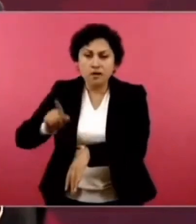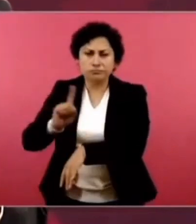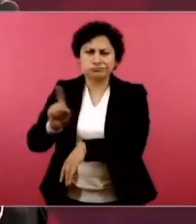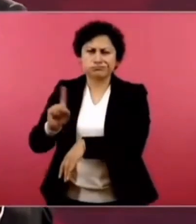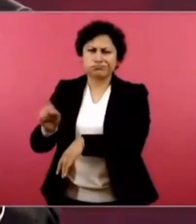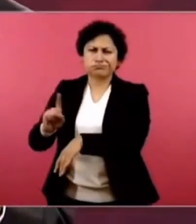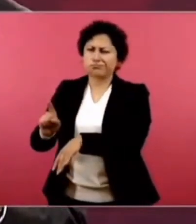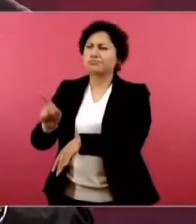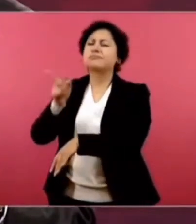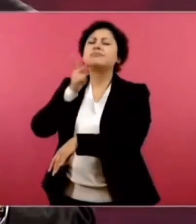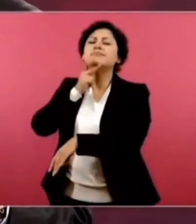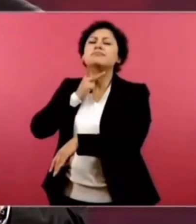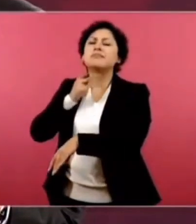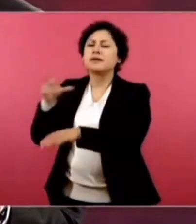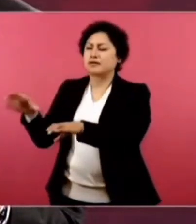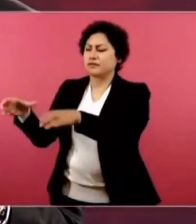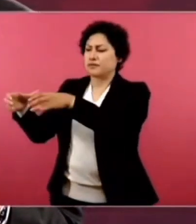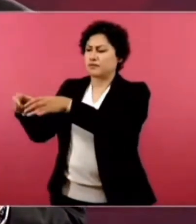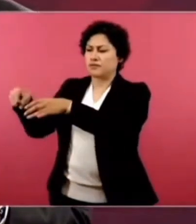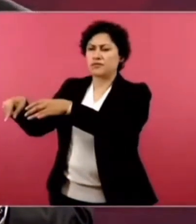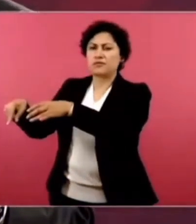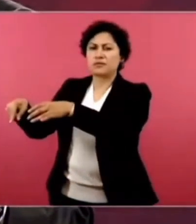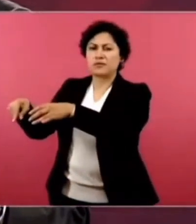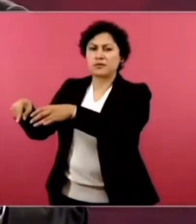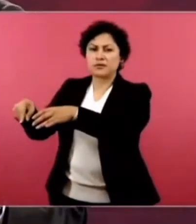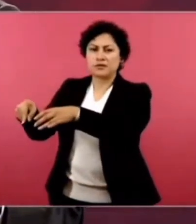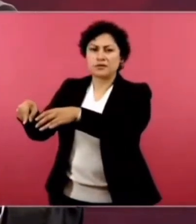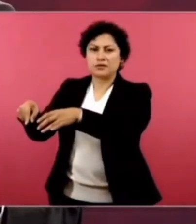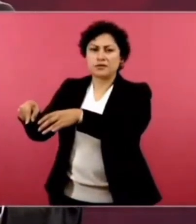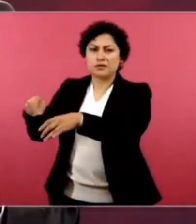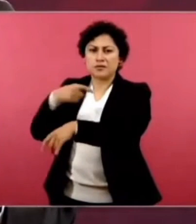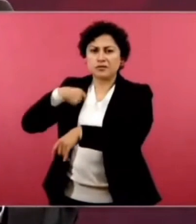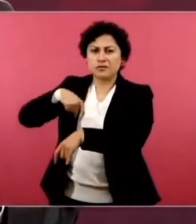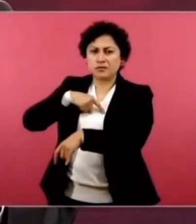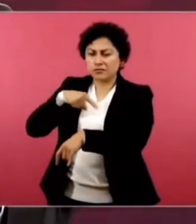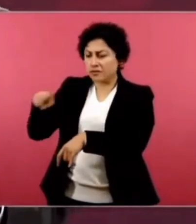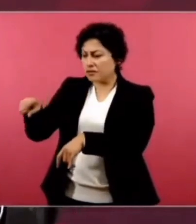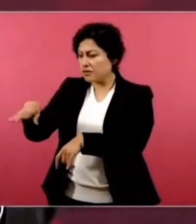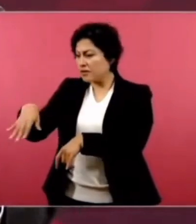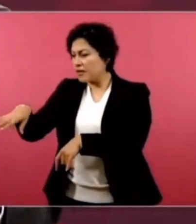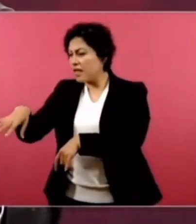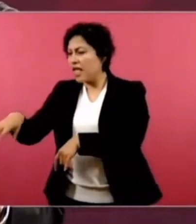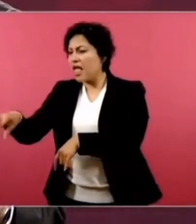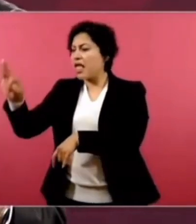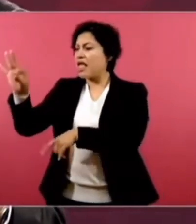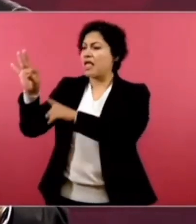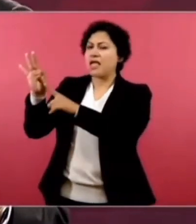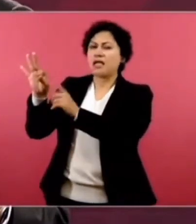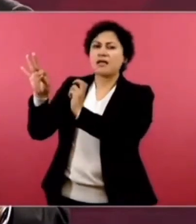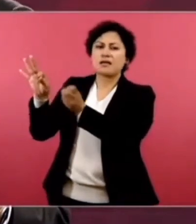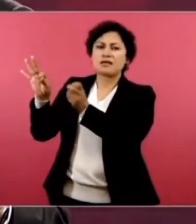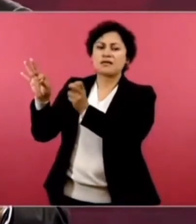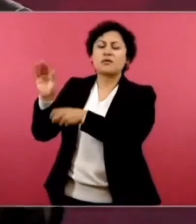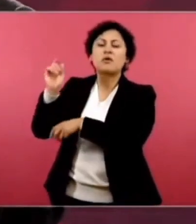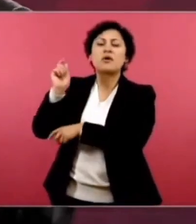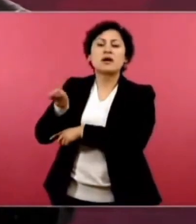queremos ni siquiera extraer petróleo de aguas someras porque cuesta menos todavía